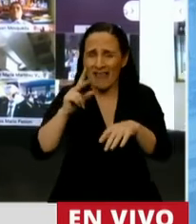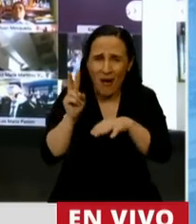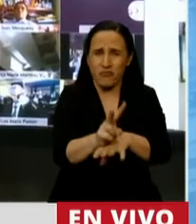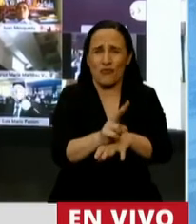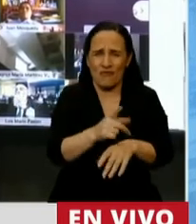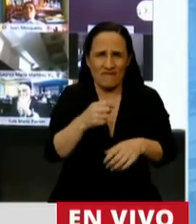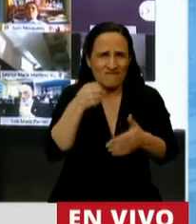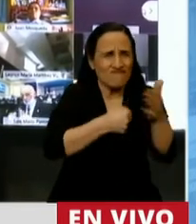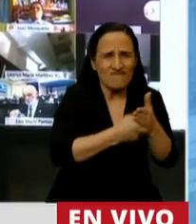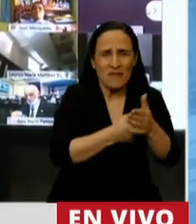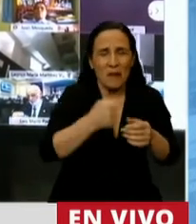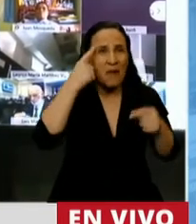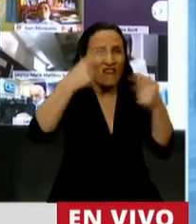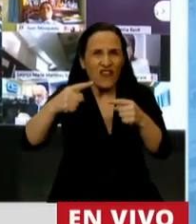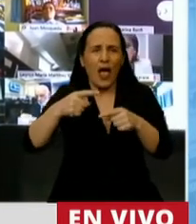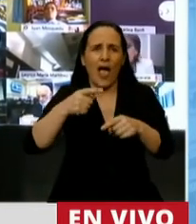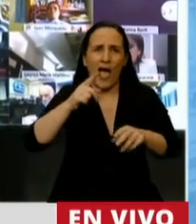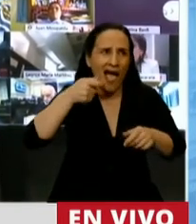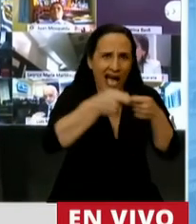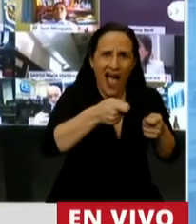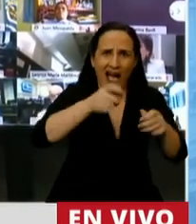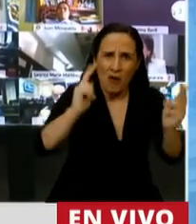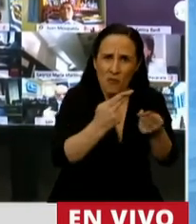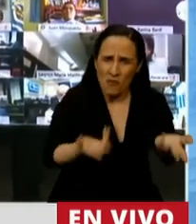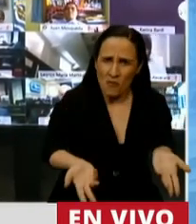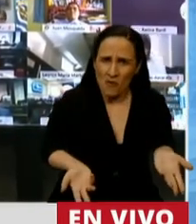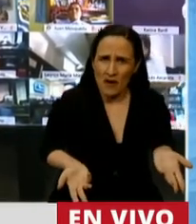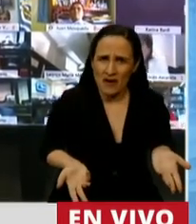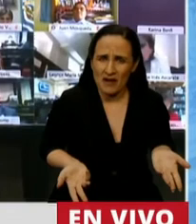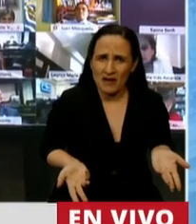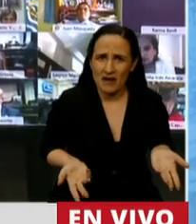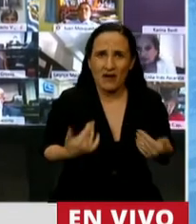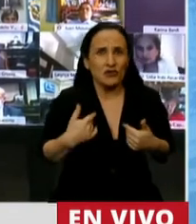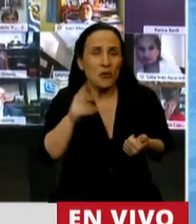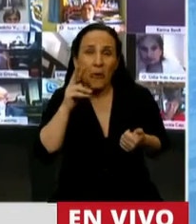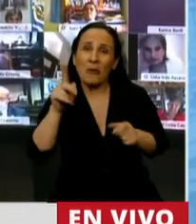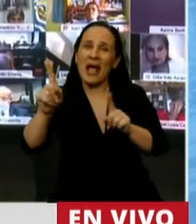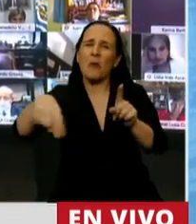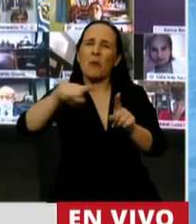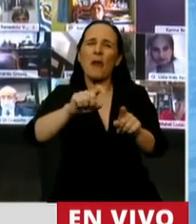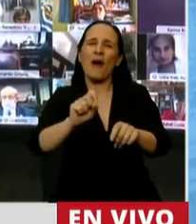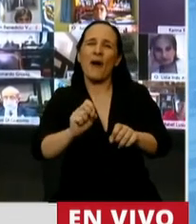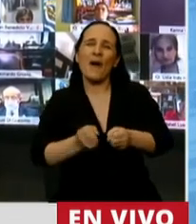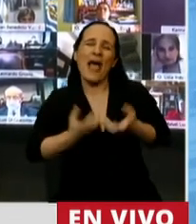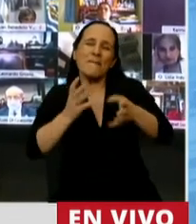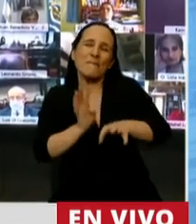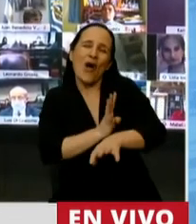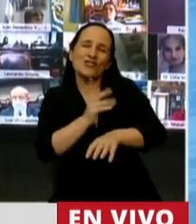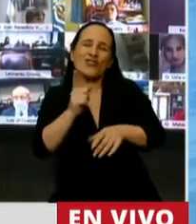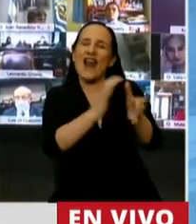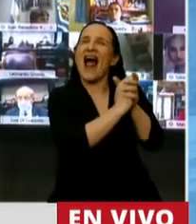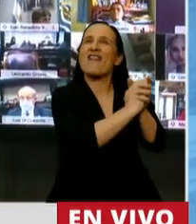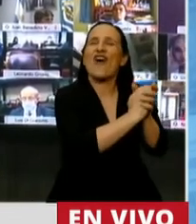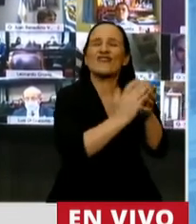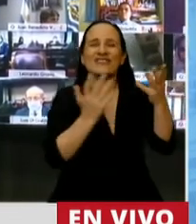por pensar distinto. Los he visto emocionarse, recordando a Alfonsín, cuando tienen sentado en sus